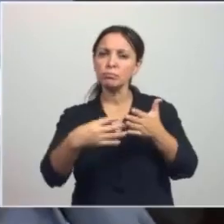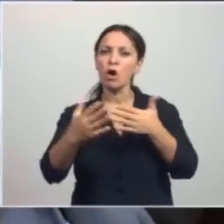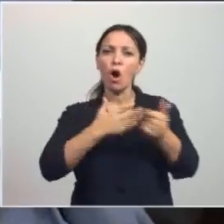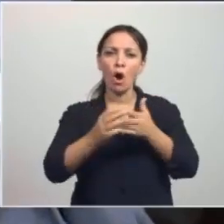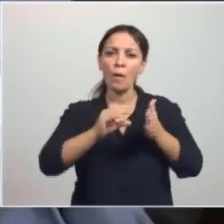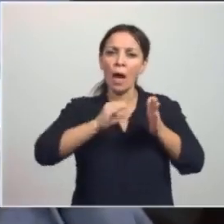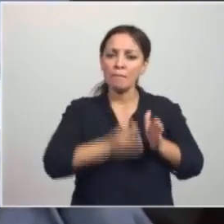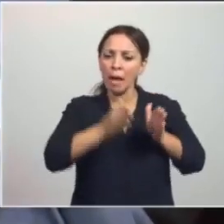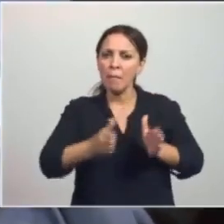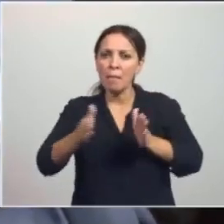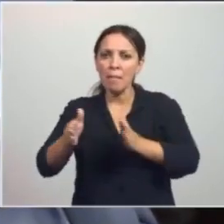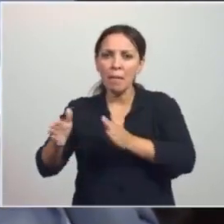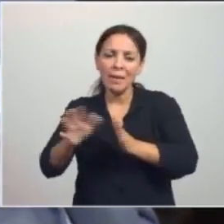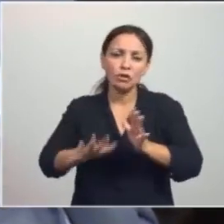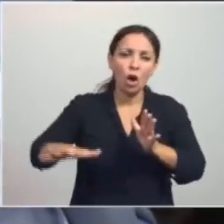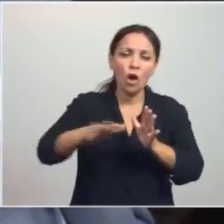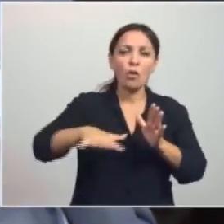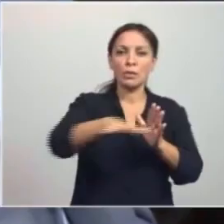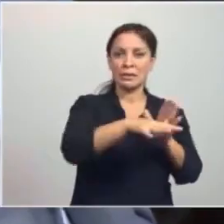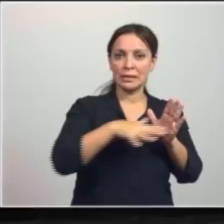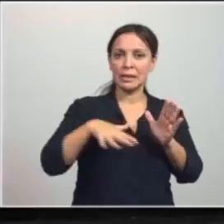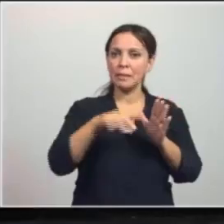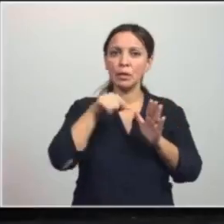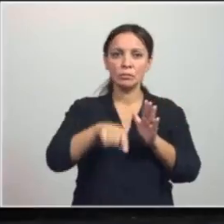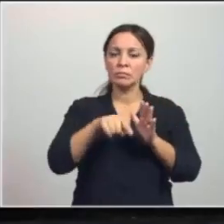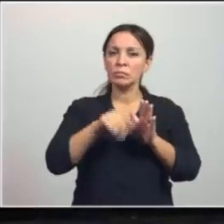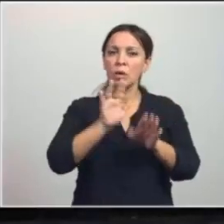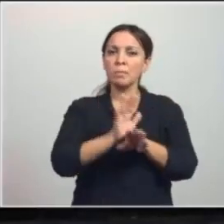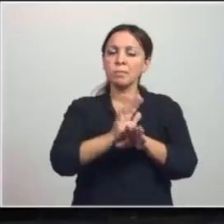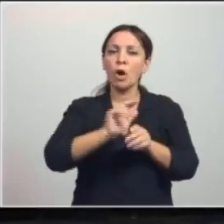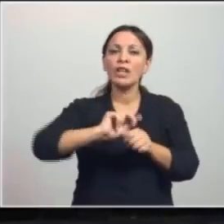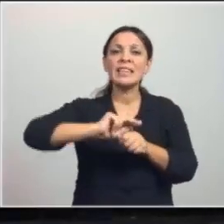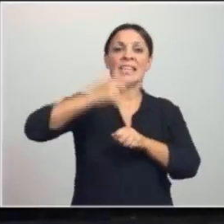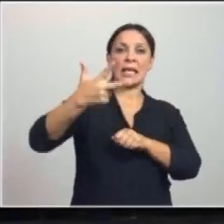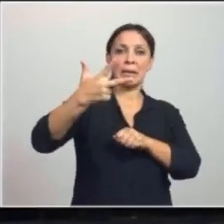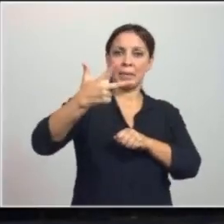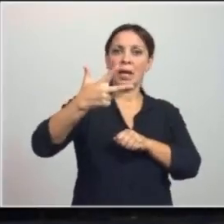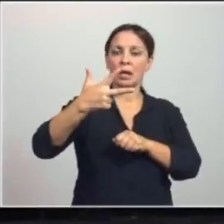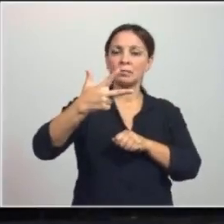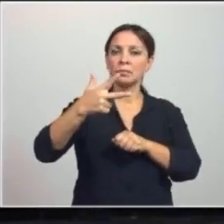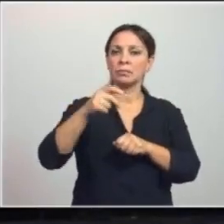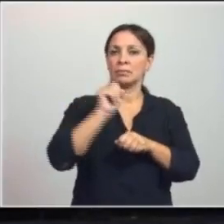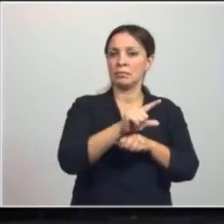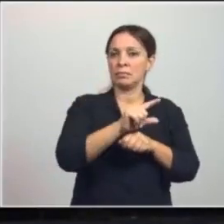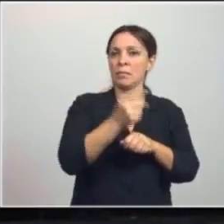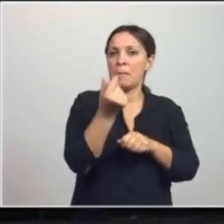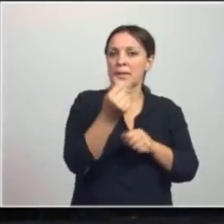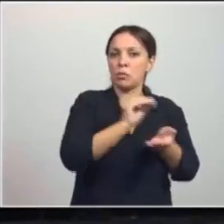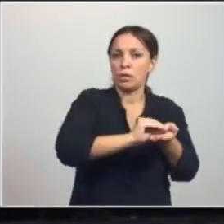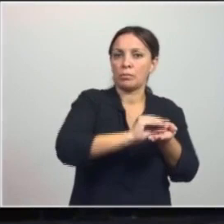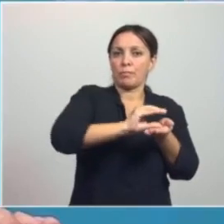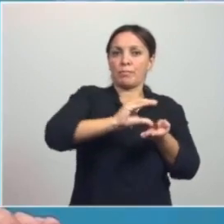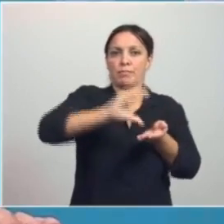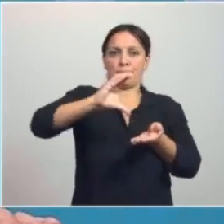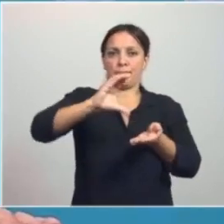los municipios de la provincia que representa prácticamente multiplicar por 3 los 17.000 millones de pesos